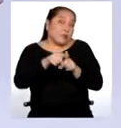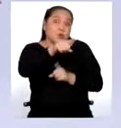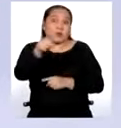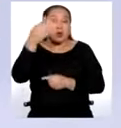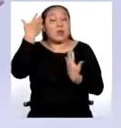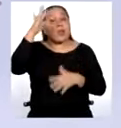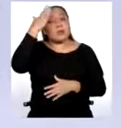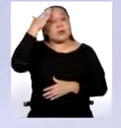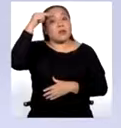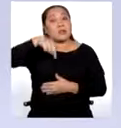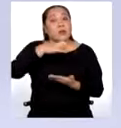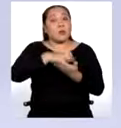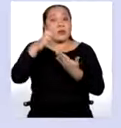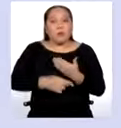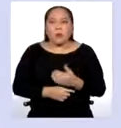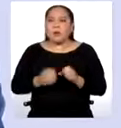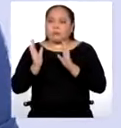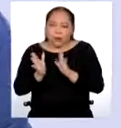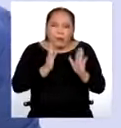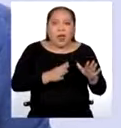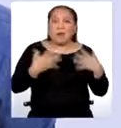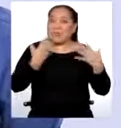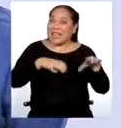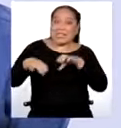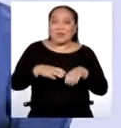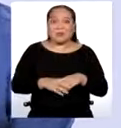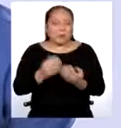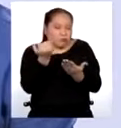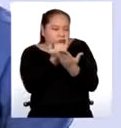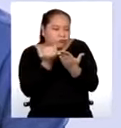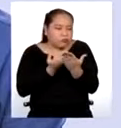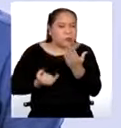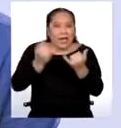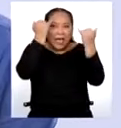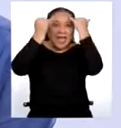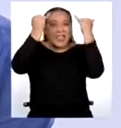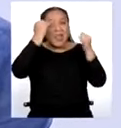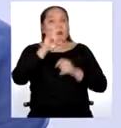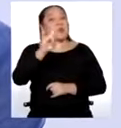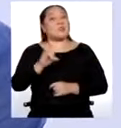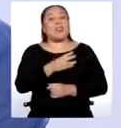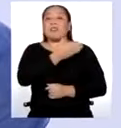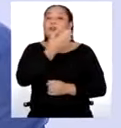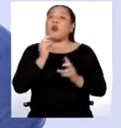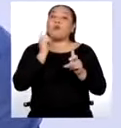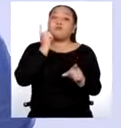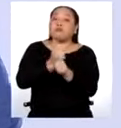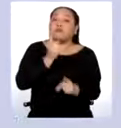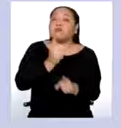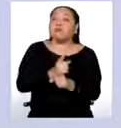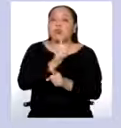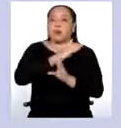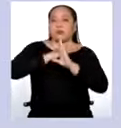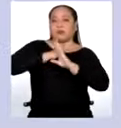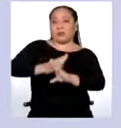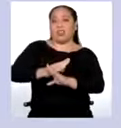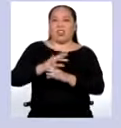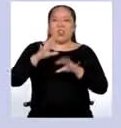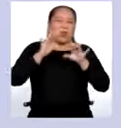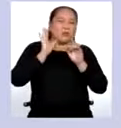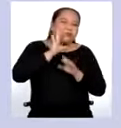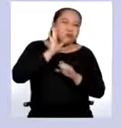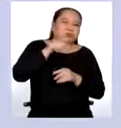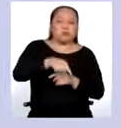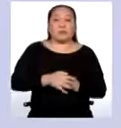ya saben, en este programa nos ponemos en acción, así que vamos a diseñar propuestas para usarlas correctamente y evitar su contaminación. Y antes de